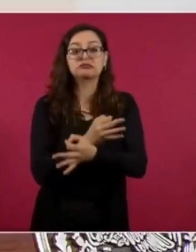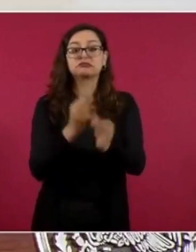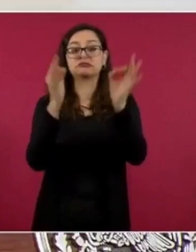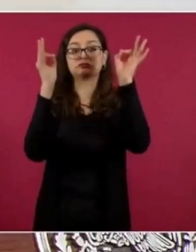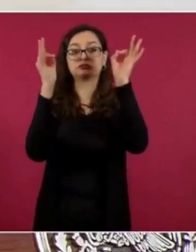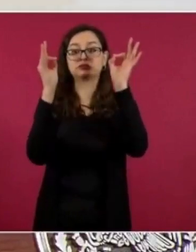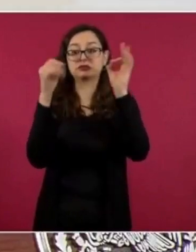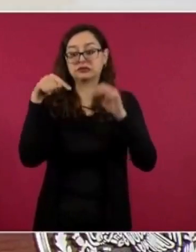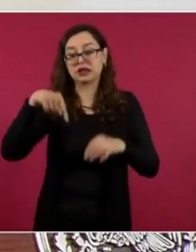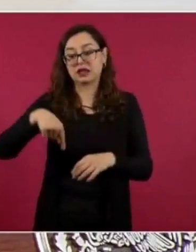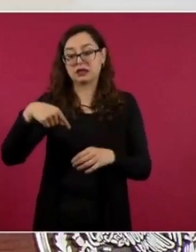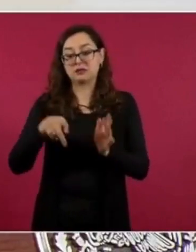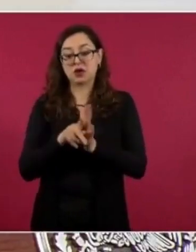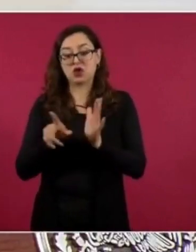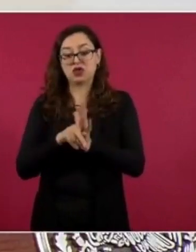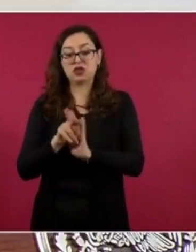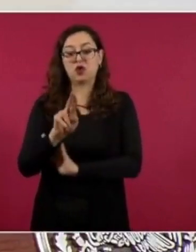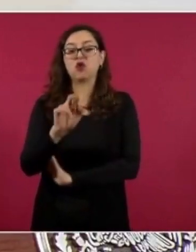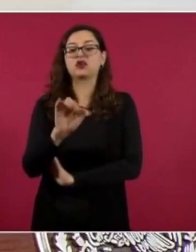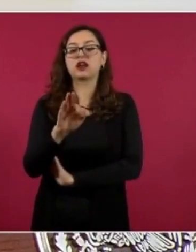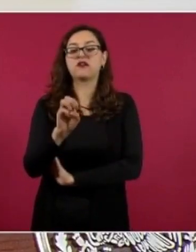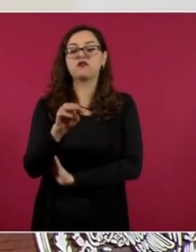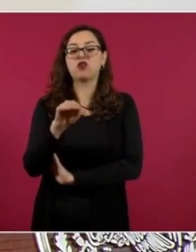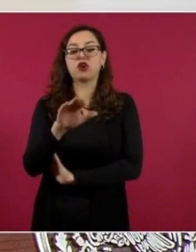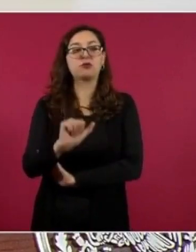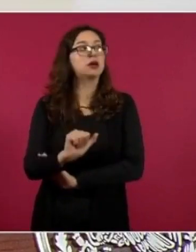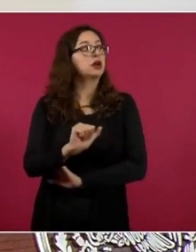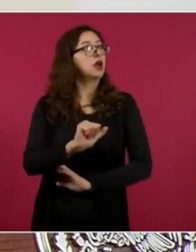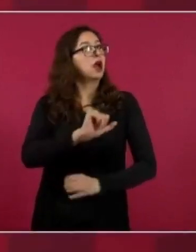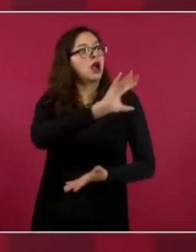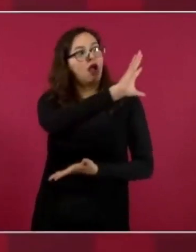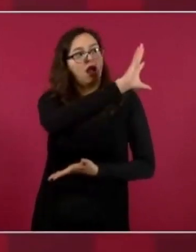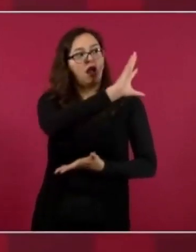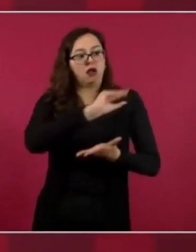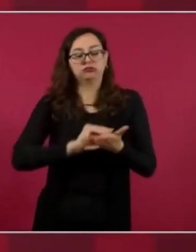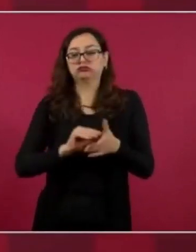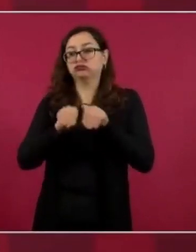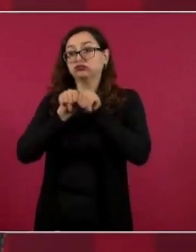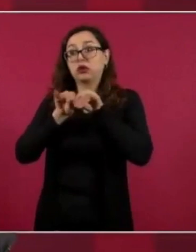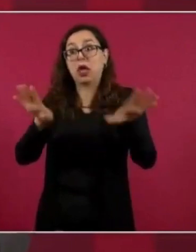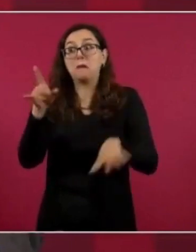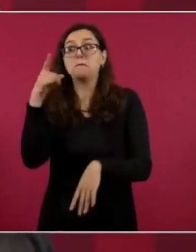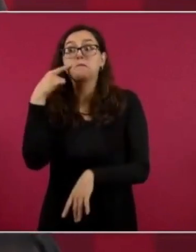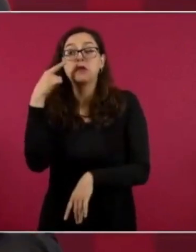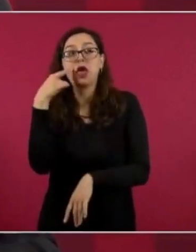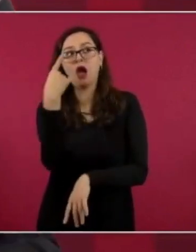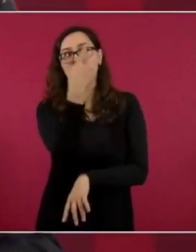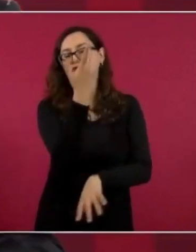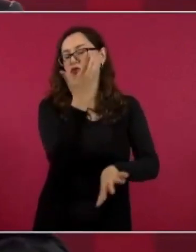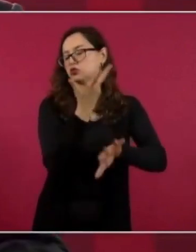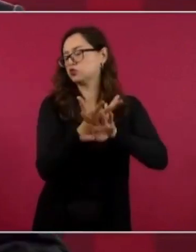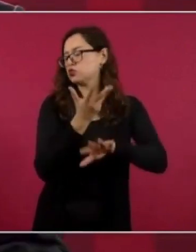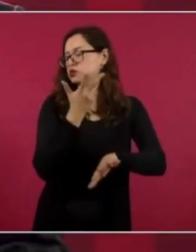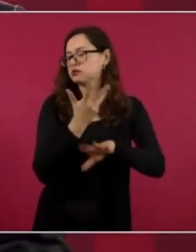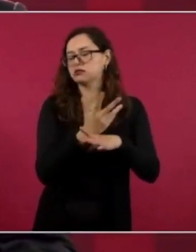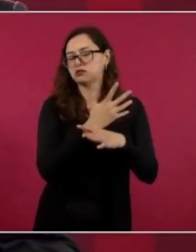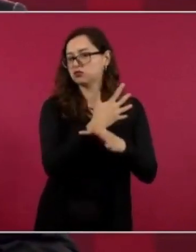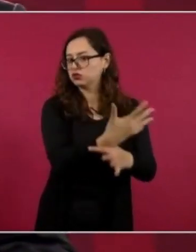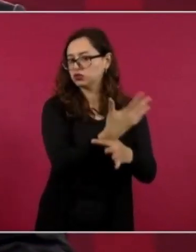que dicen en el Departamento de Estado, las agencias